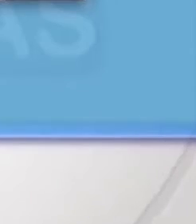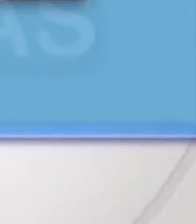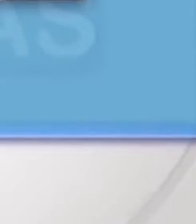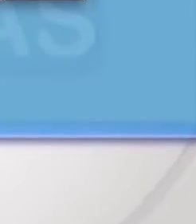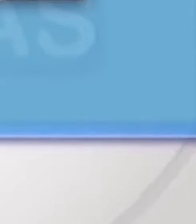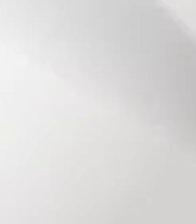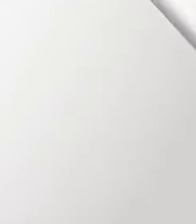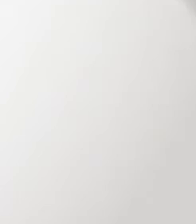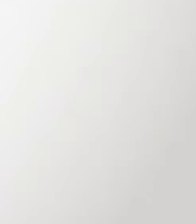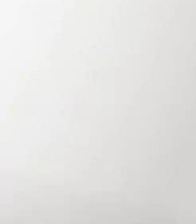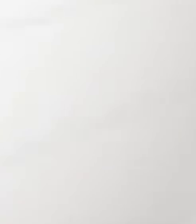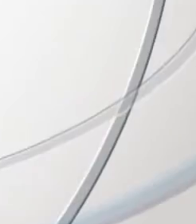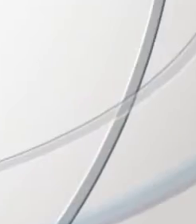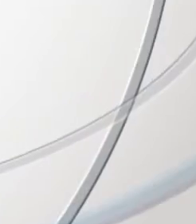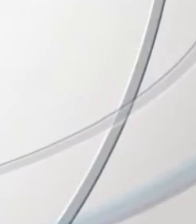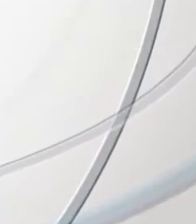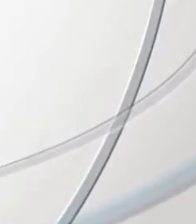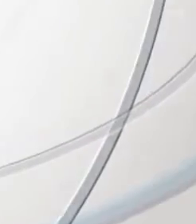Territorial.